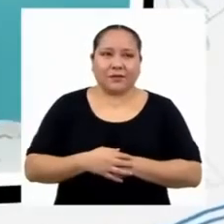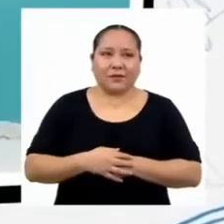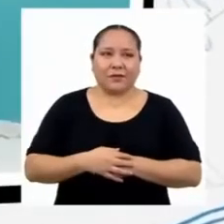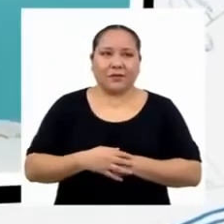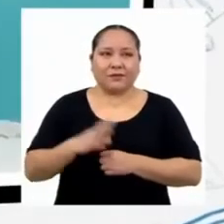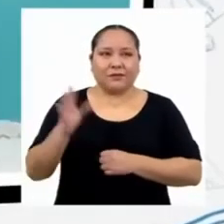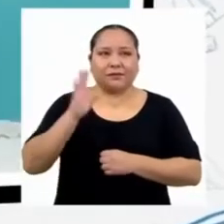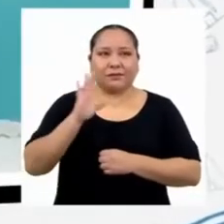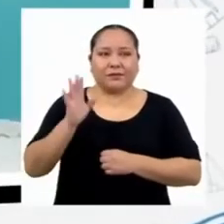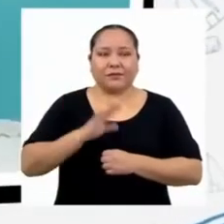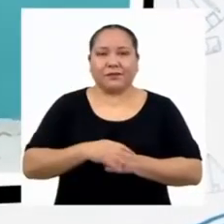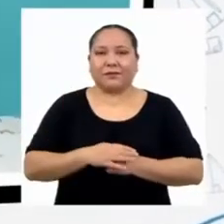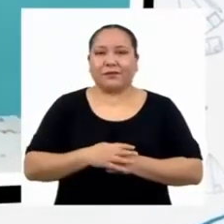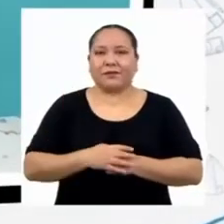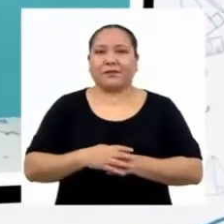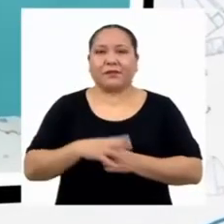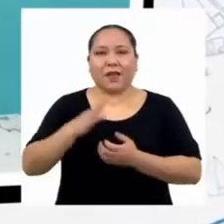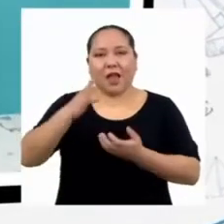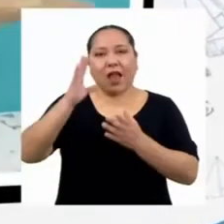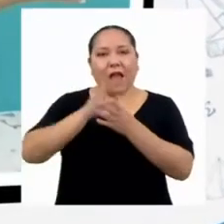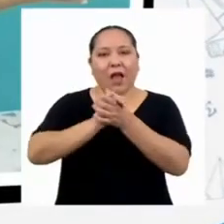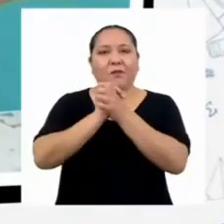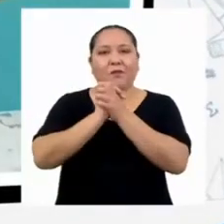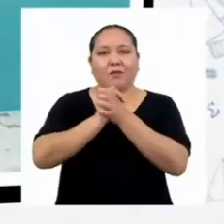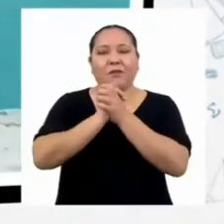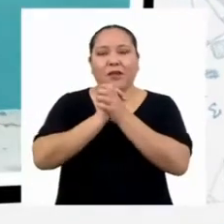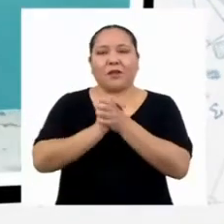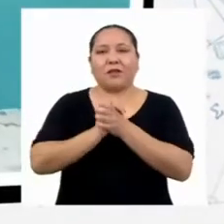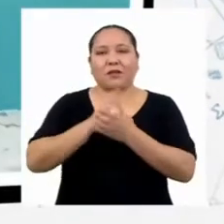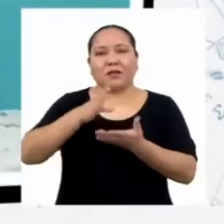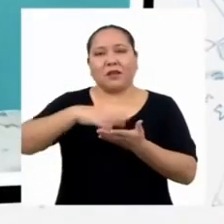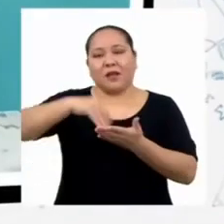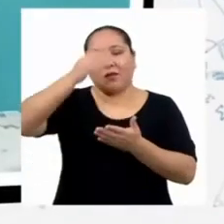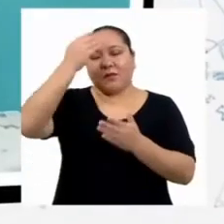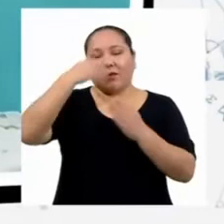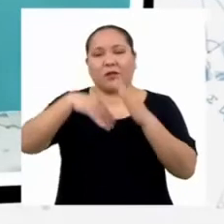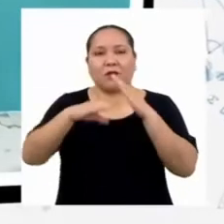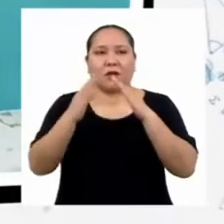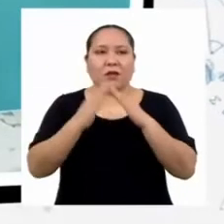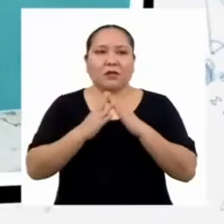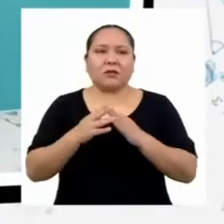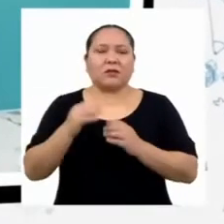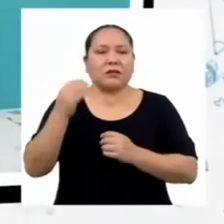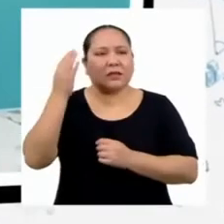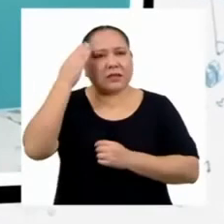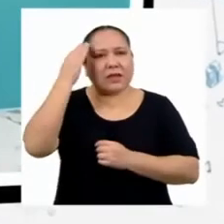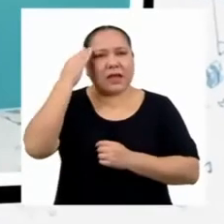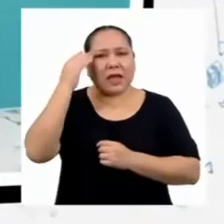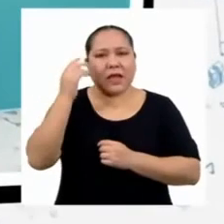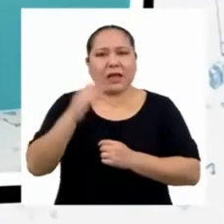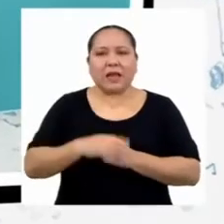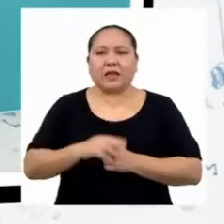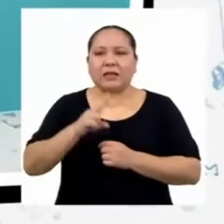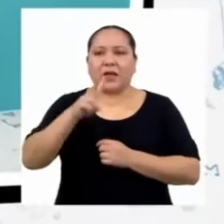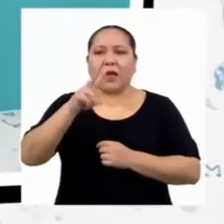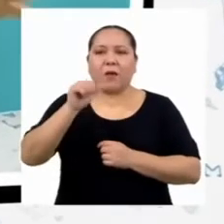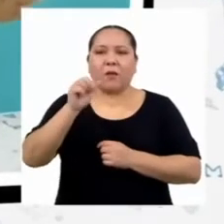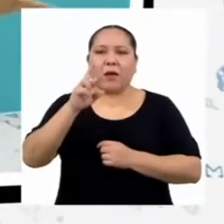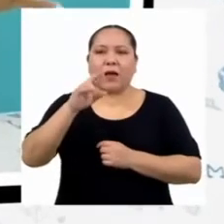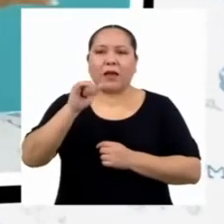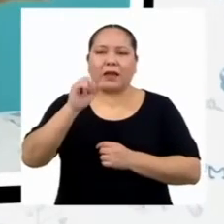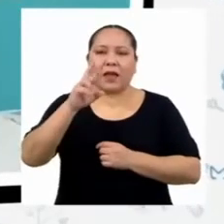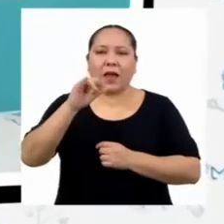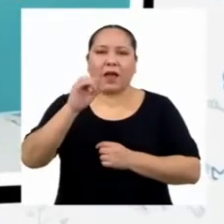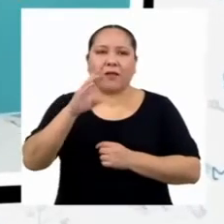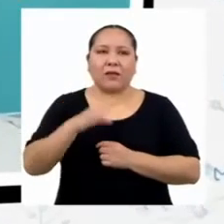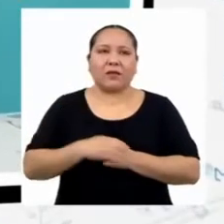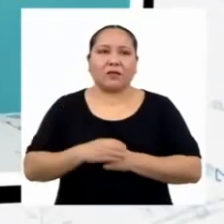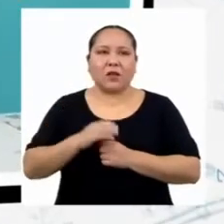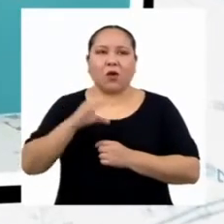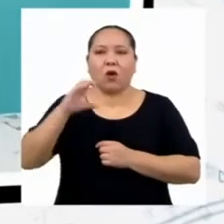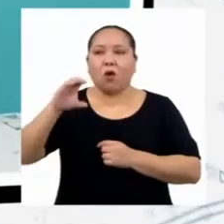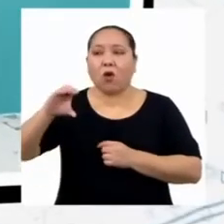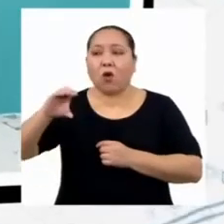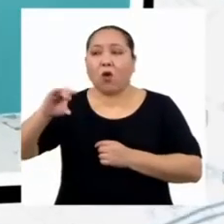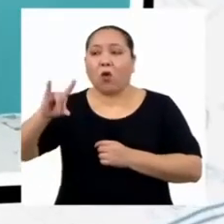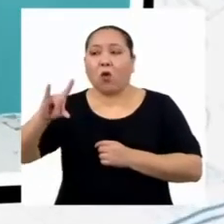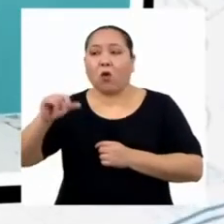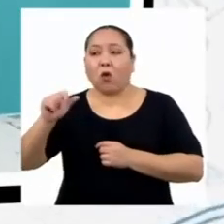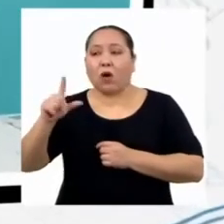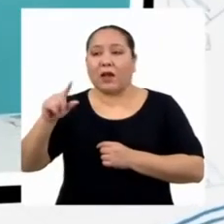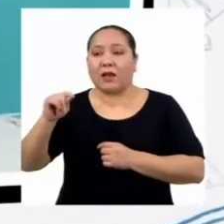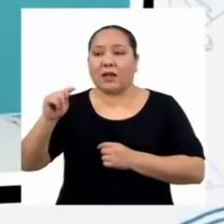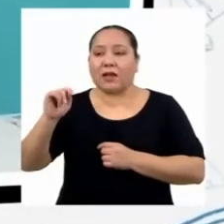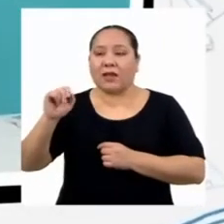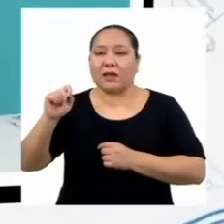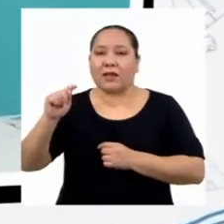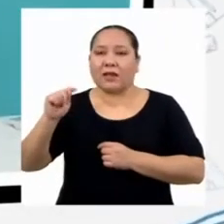Hola, amigos de Aprende en Casa. Sé que las variables cualitativas pueden ser nominales u ordinales, pero